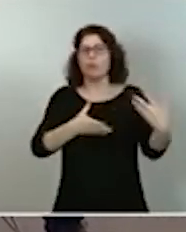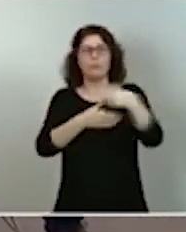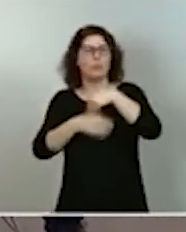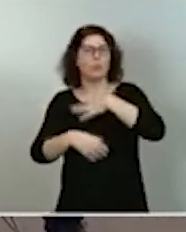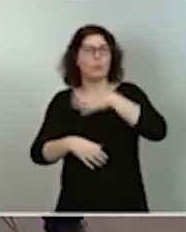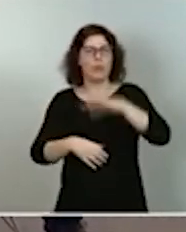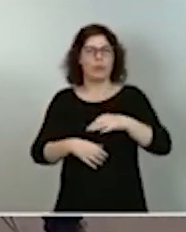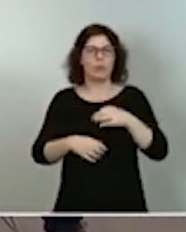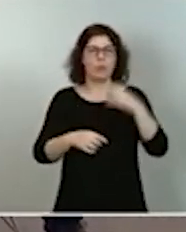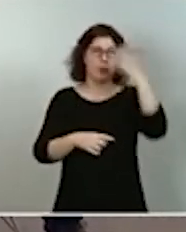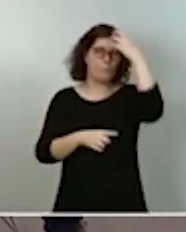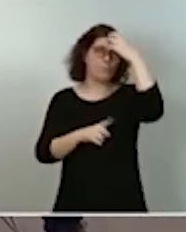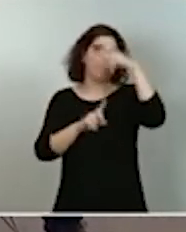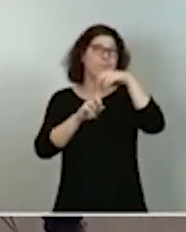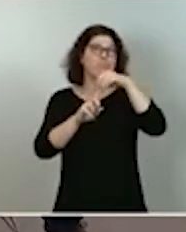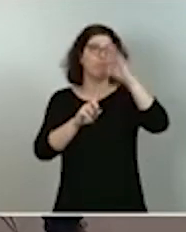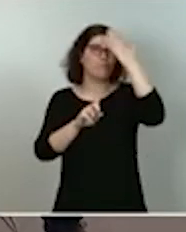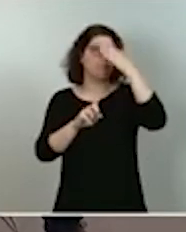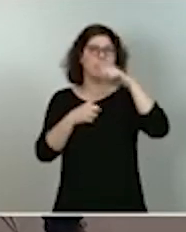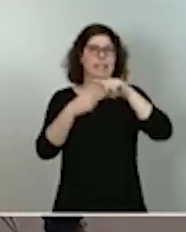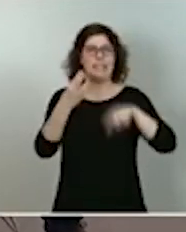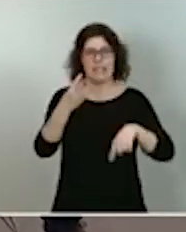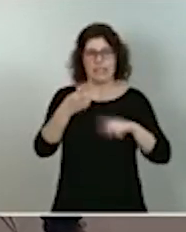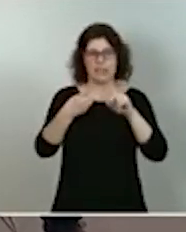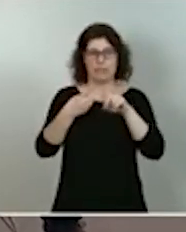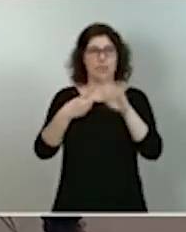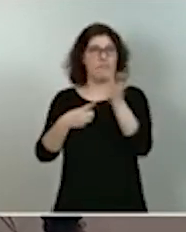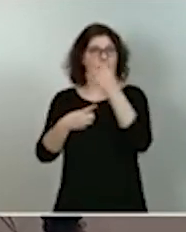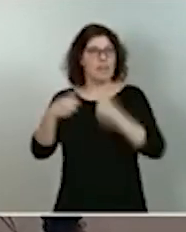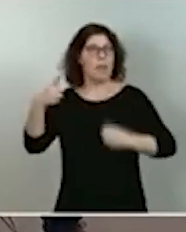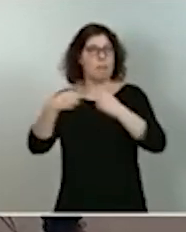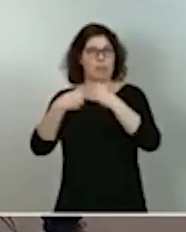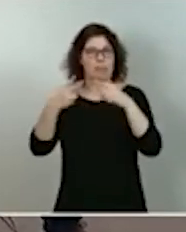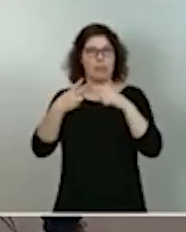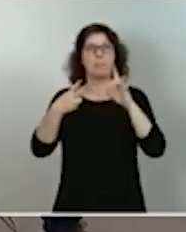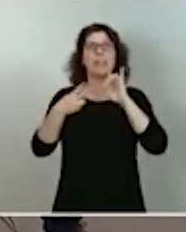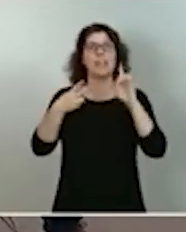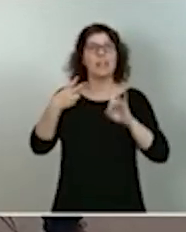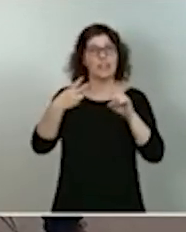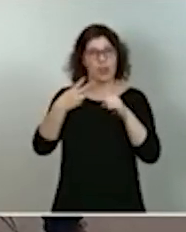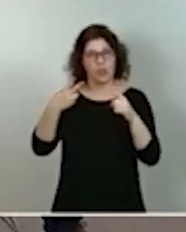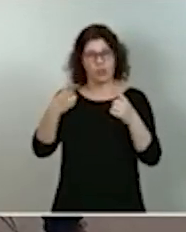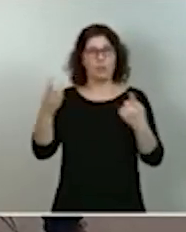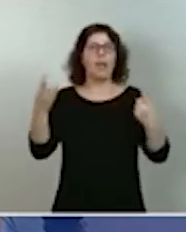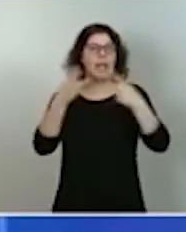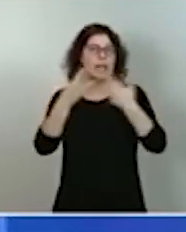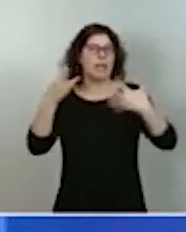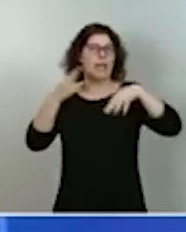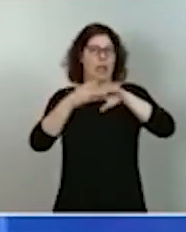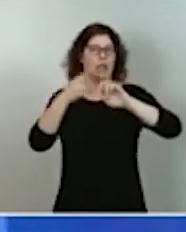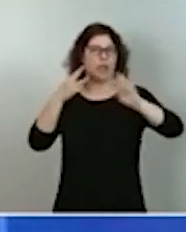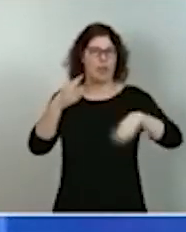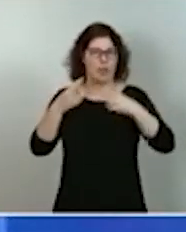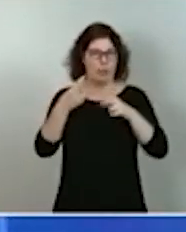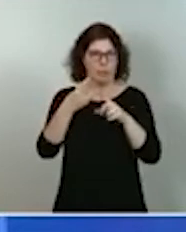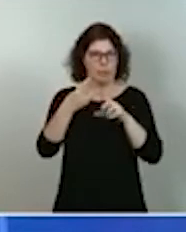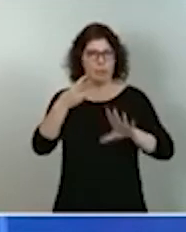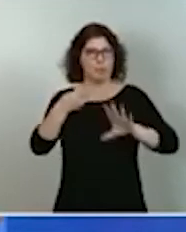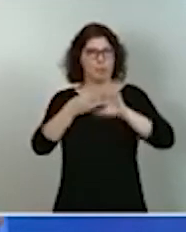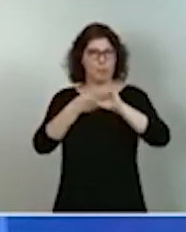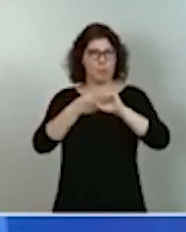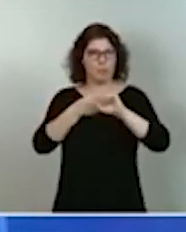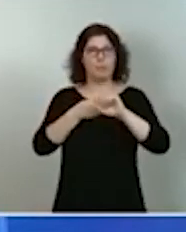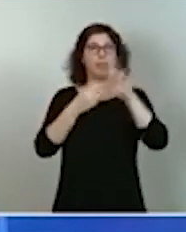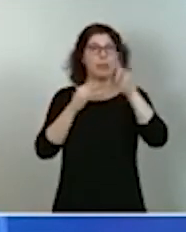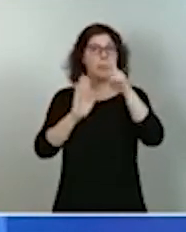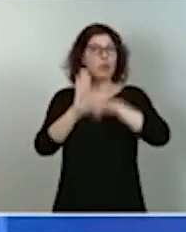fundamentales, máxima eficiencia, electrificación e integración de renovables. Un marco normativo claro, estable,